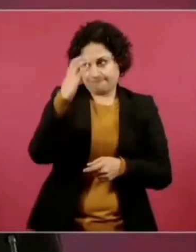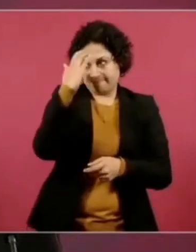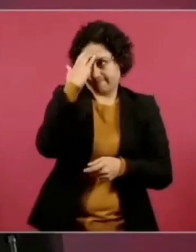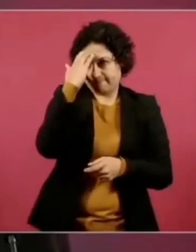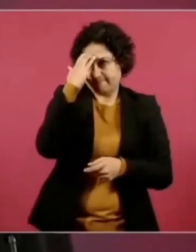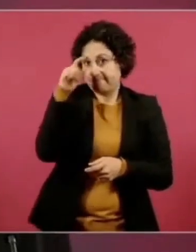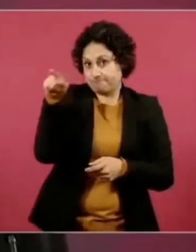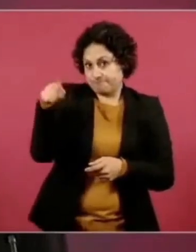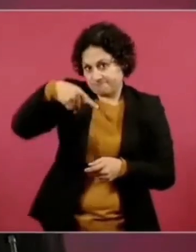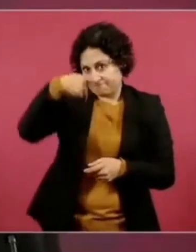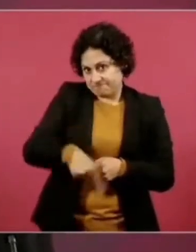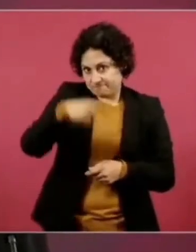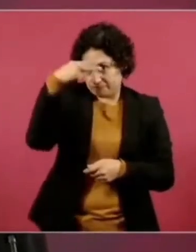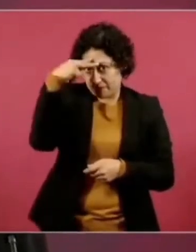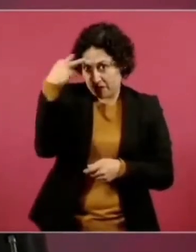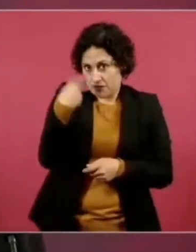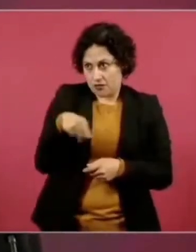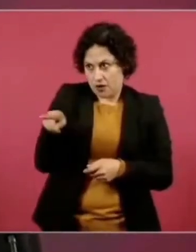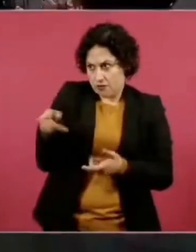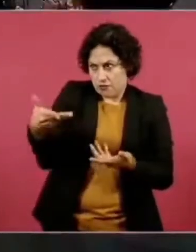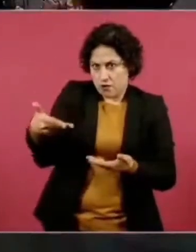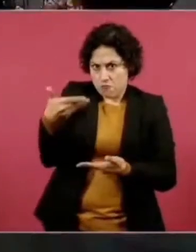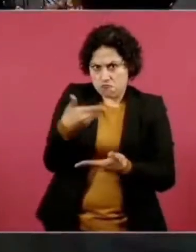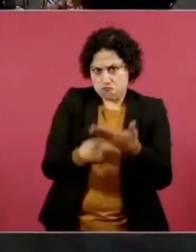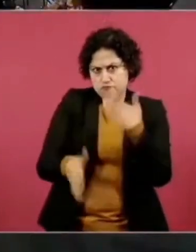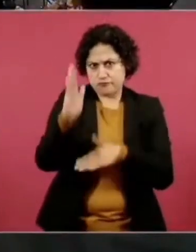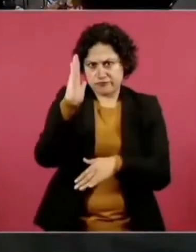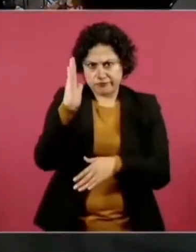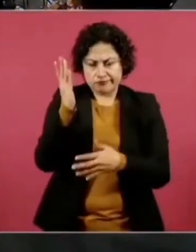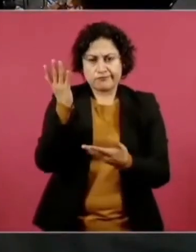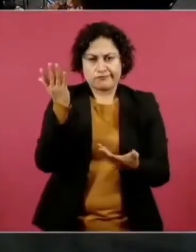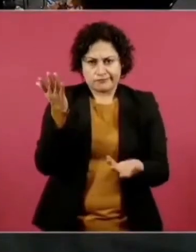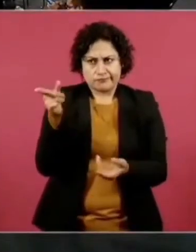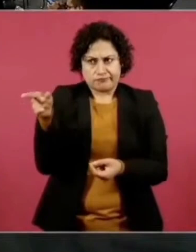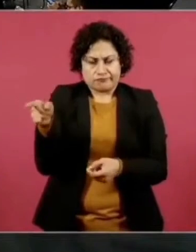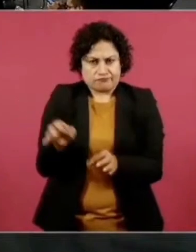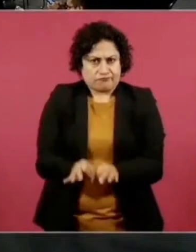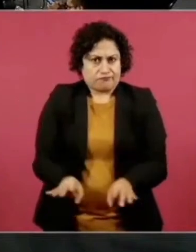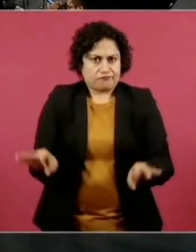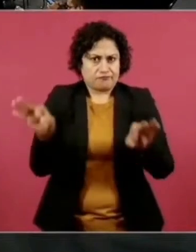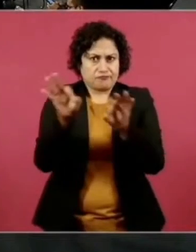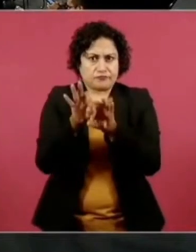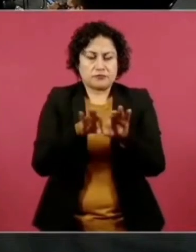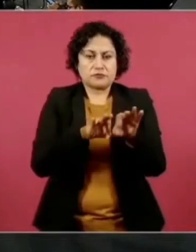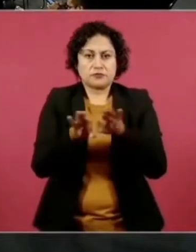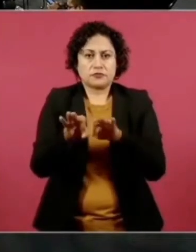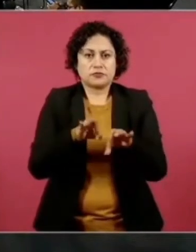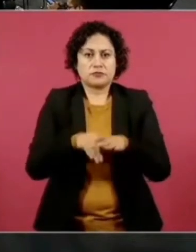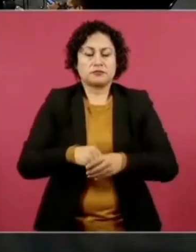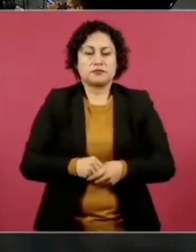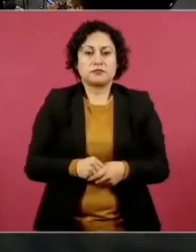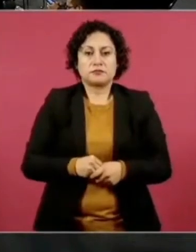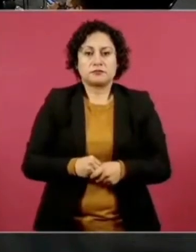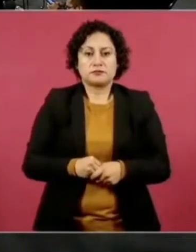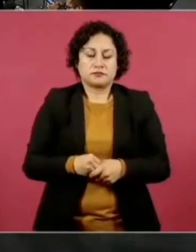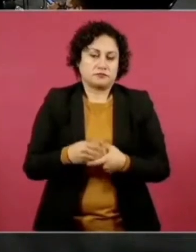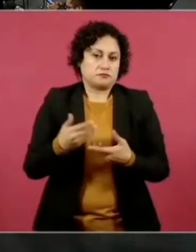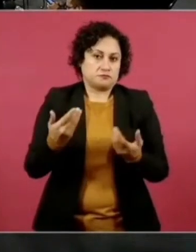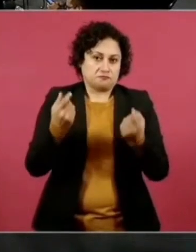mexicanos que logran trascender, además